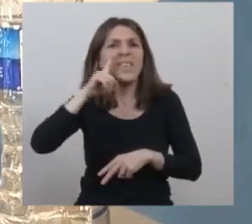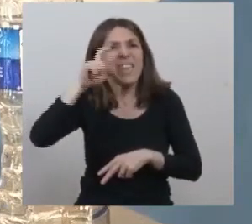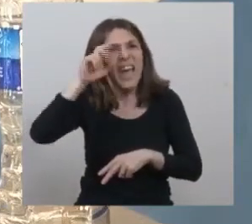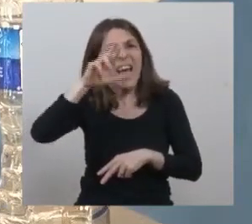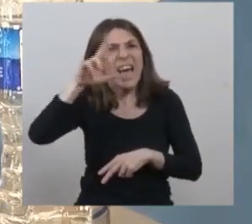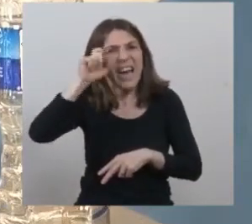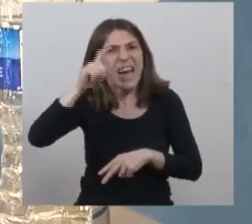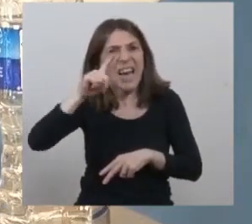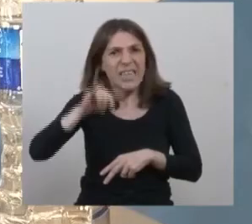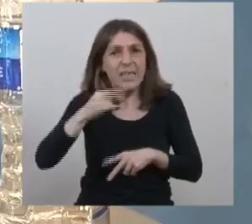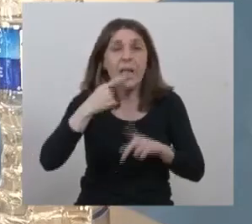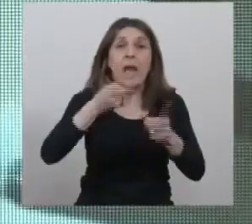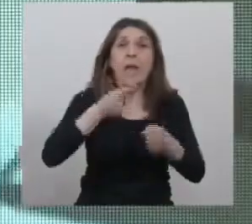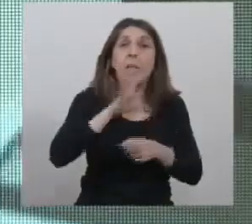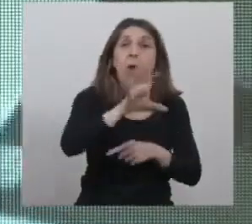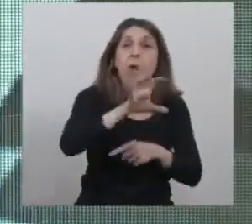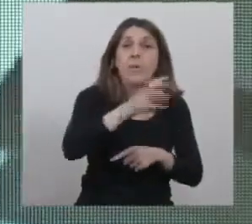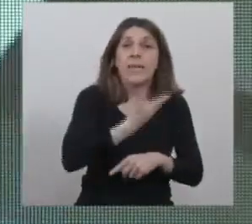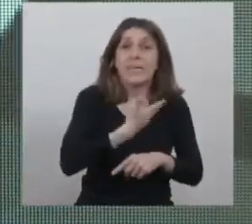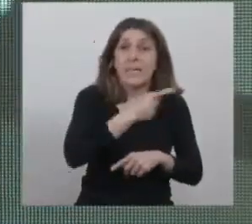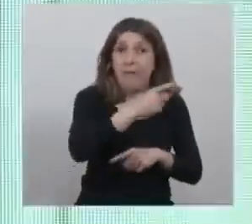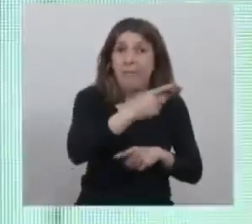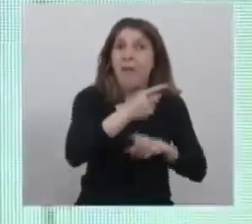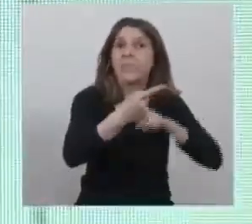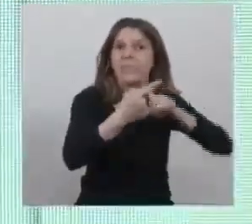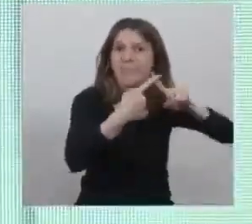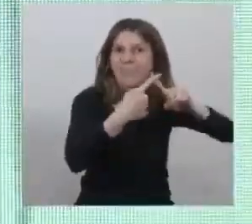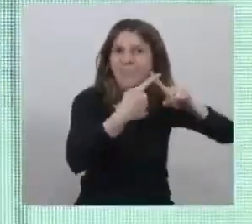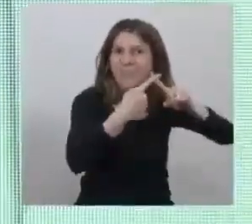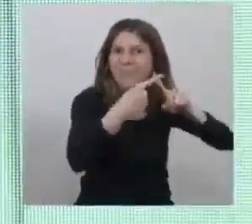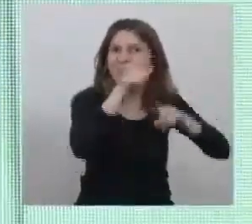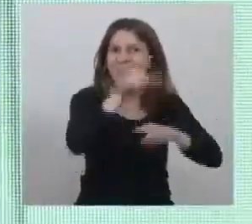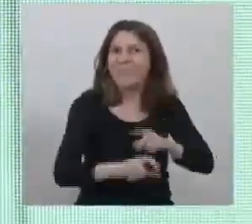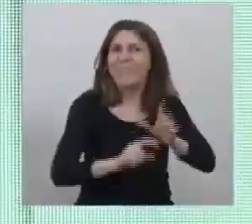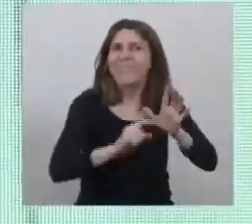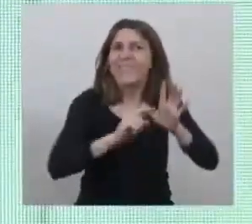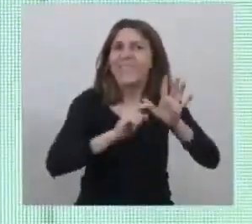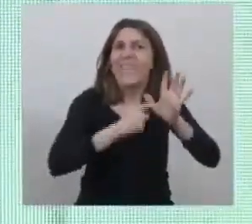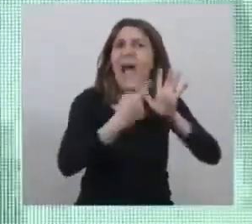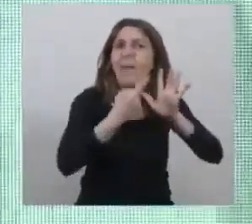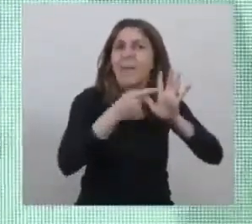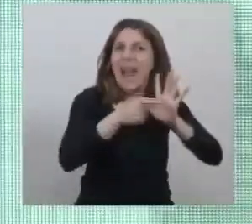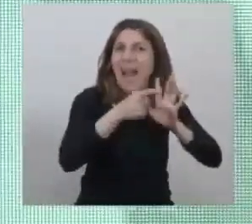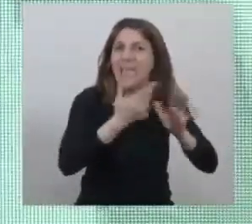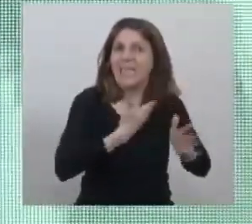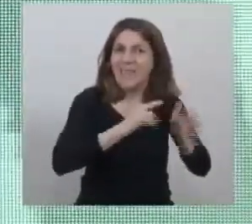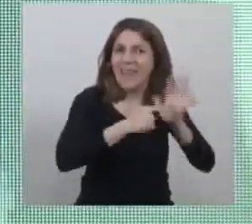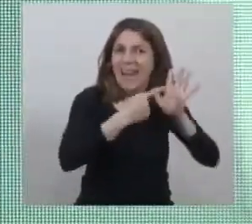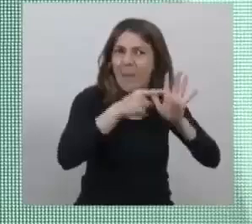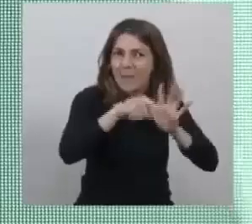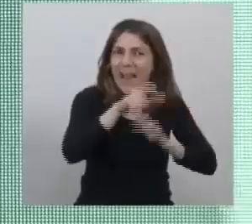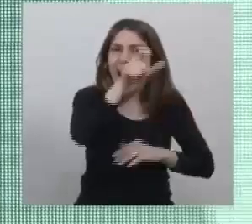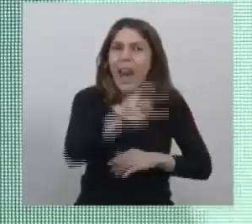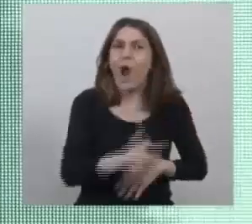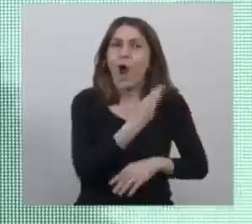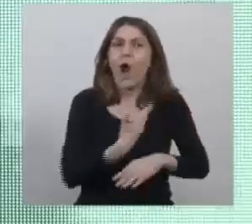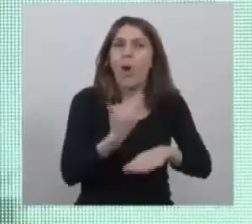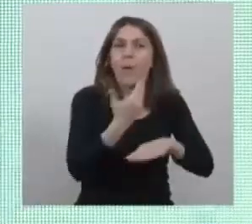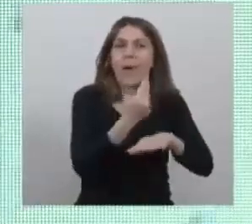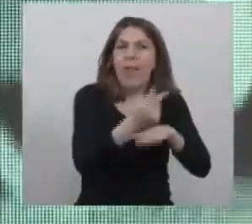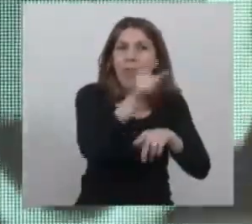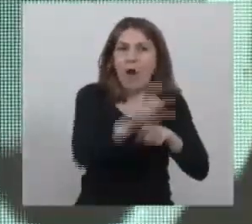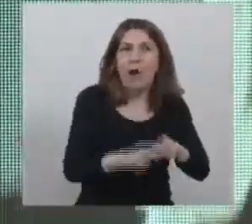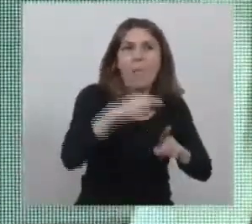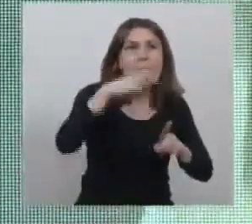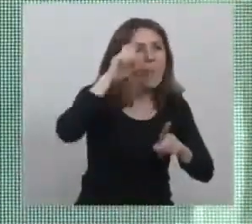Y en la provincia de Santa Fe, estamos conectados con la capital provincial, allí está el gobernador Omar Perotti.